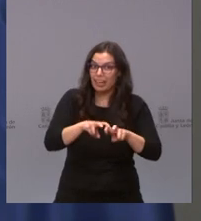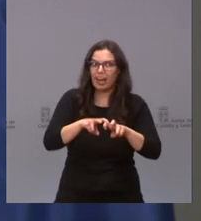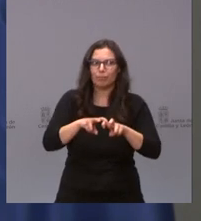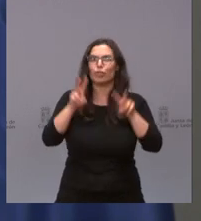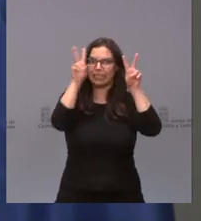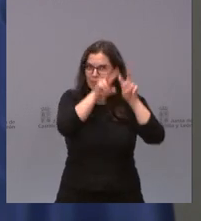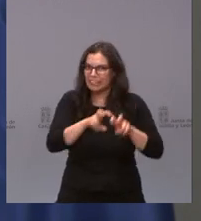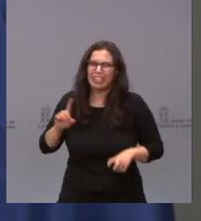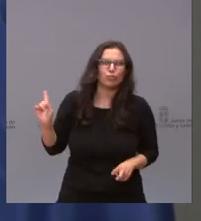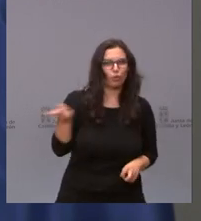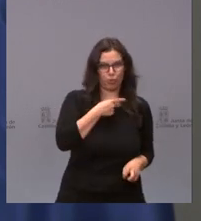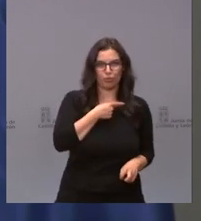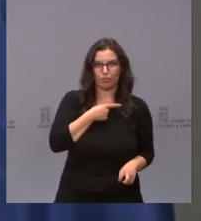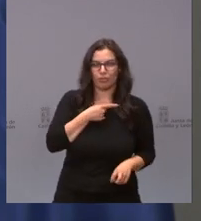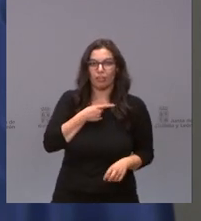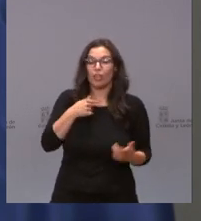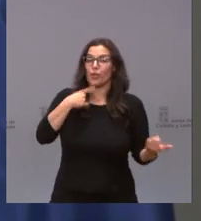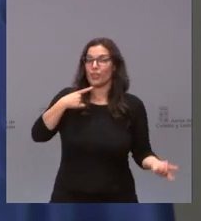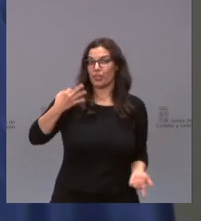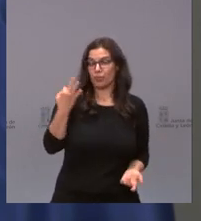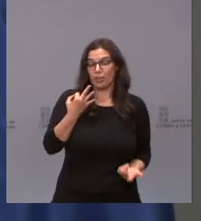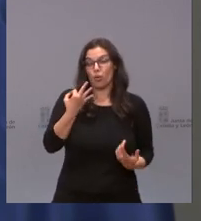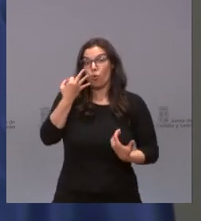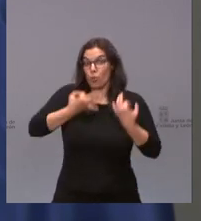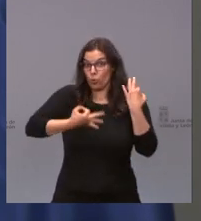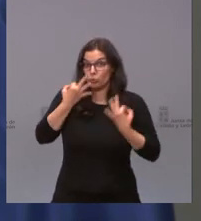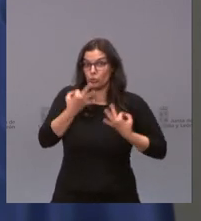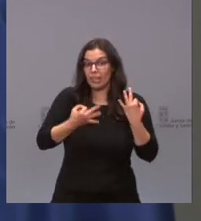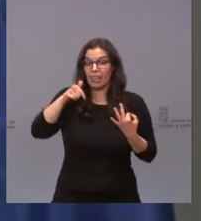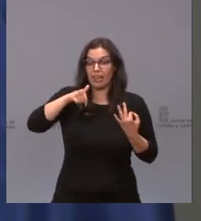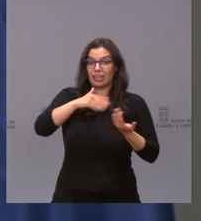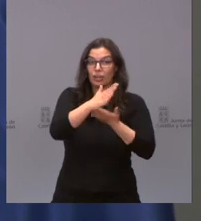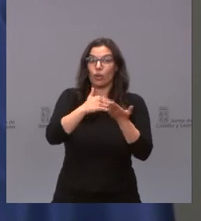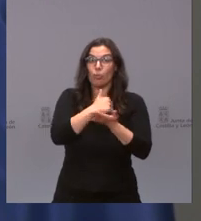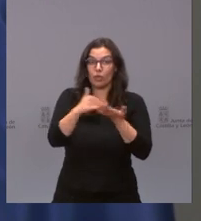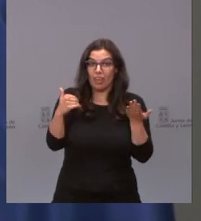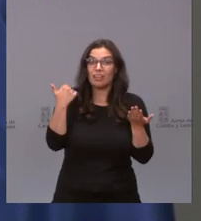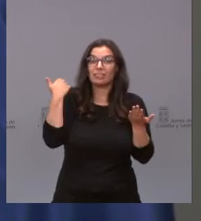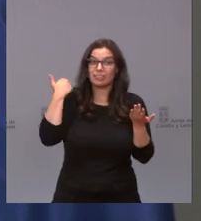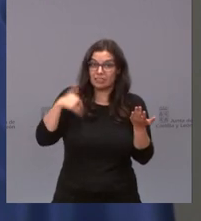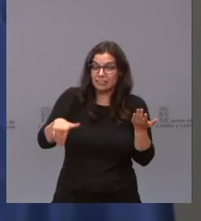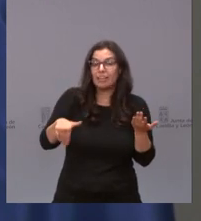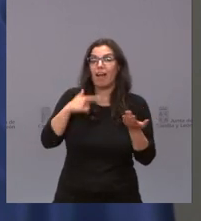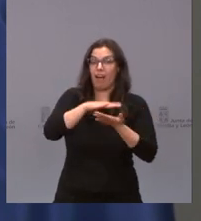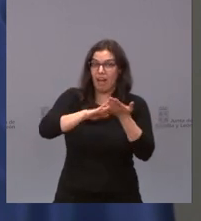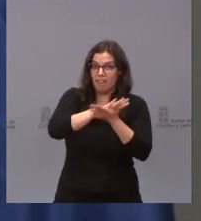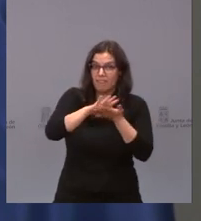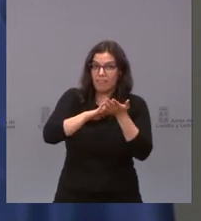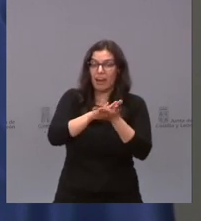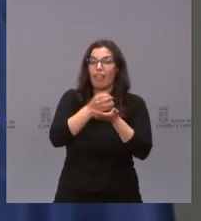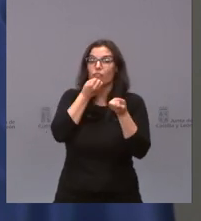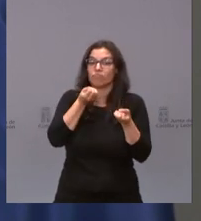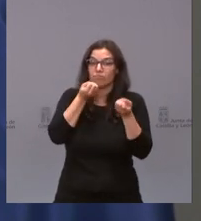pues investiguemos. Es decir, que la justicia en esta comunidad ya se ha pronunciado sobre este asunto de manera